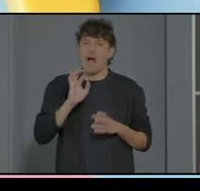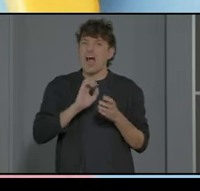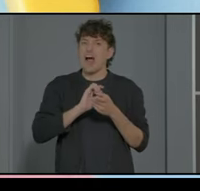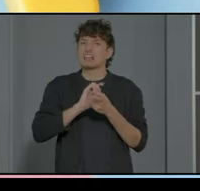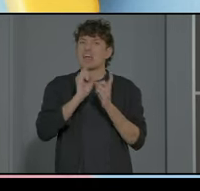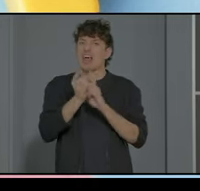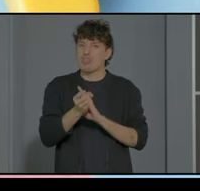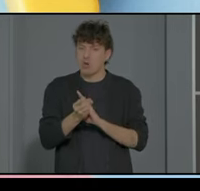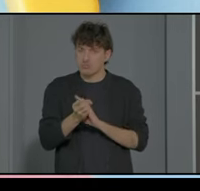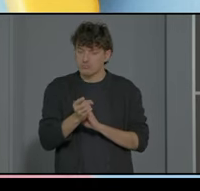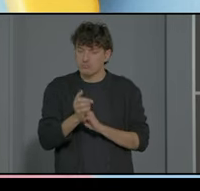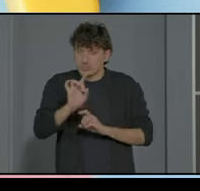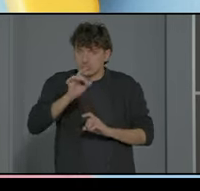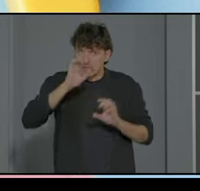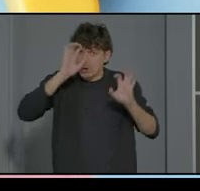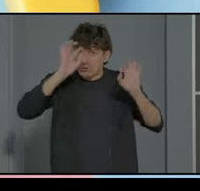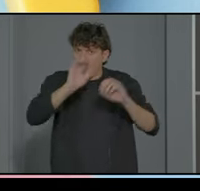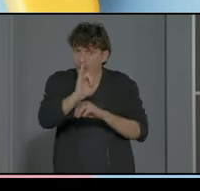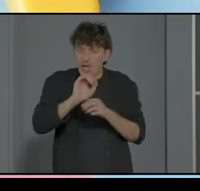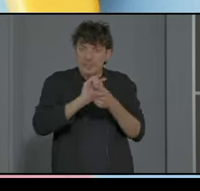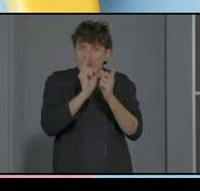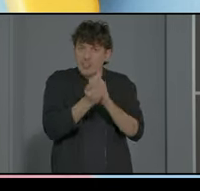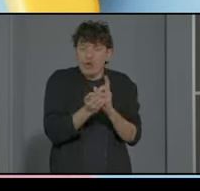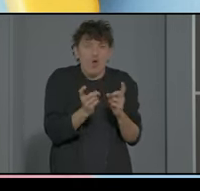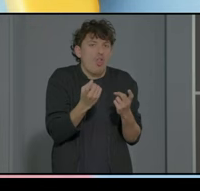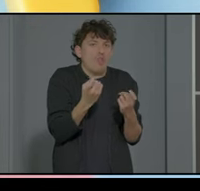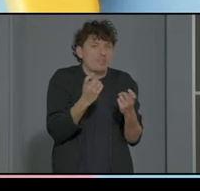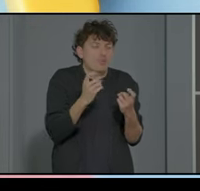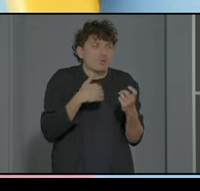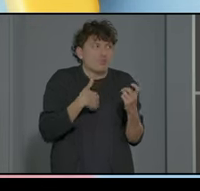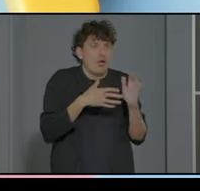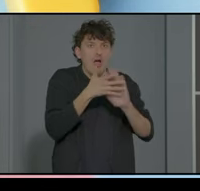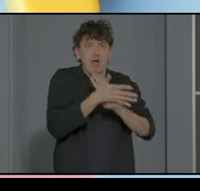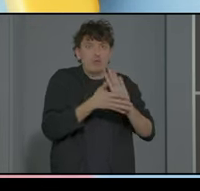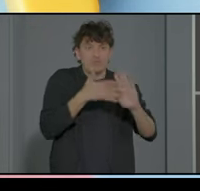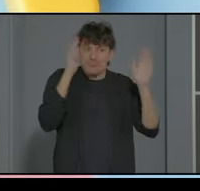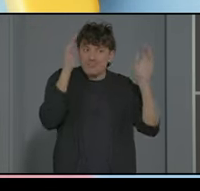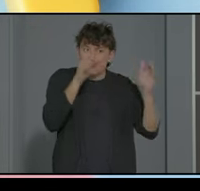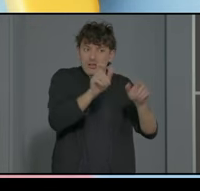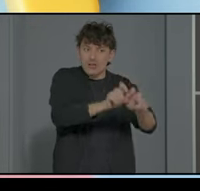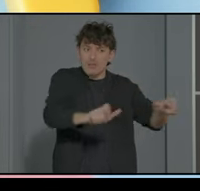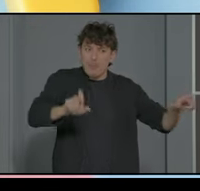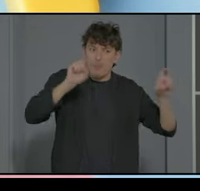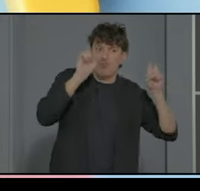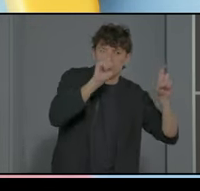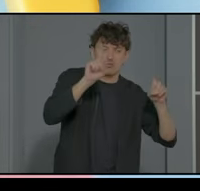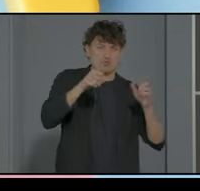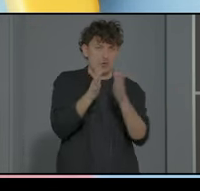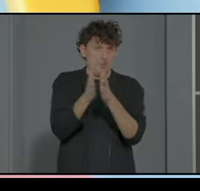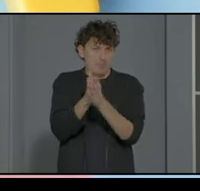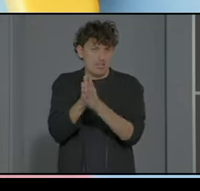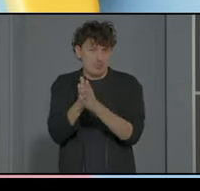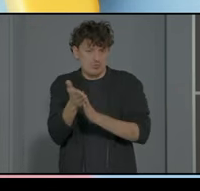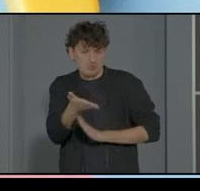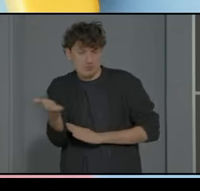que lo hay pero no solo me dirijo a ellos sino también me dirijo al resto de profesorado y me dirijo a los compañeros a los iguales y vamos